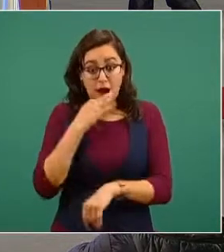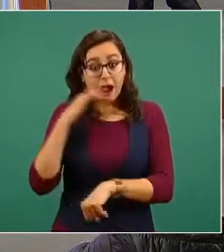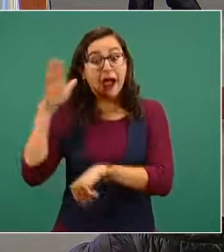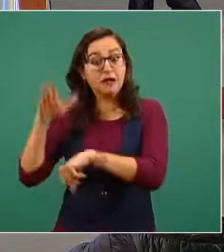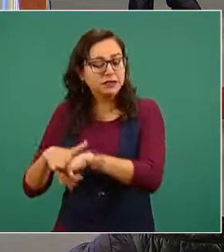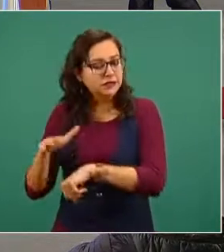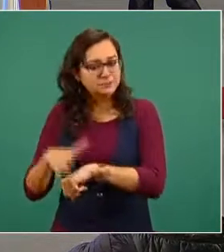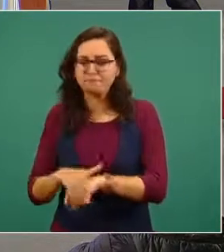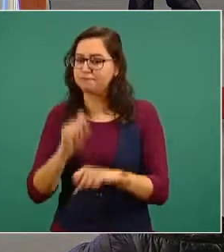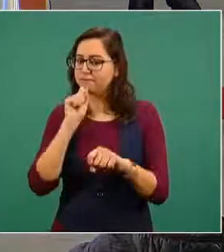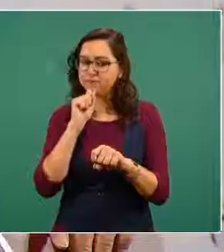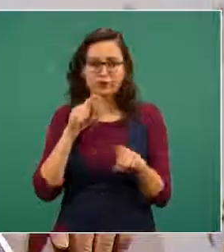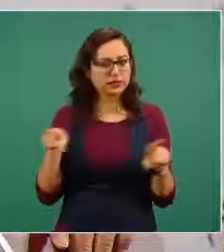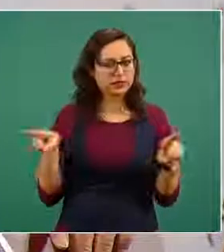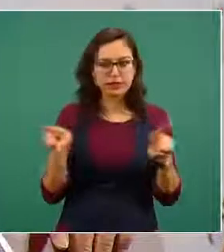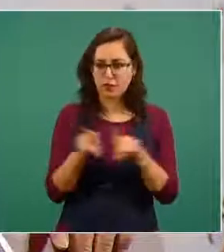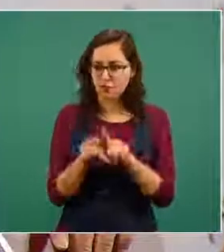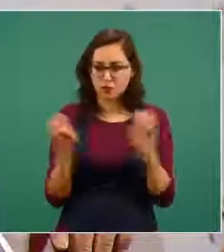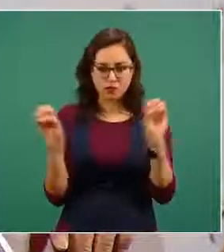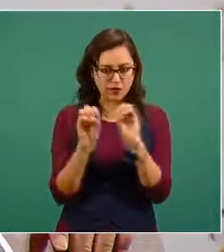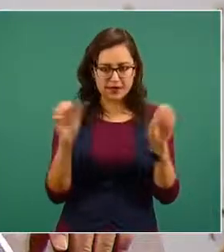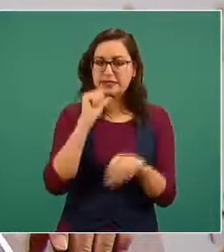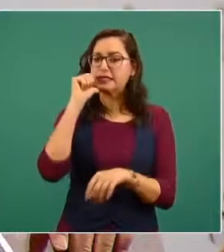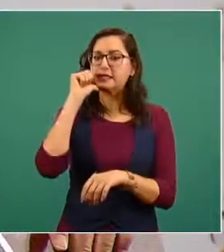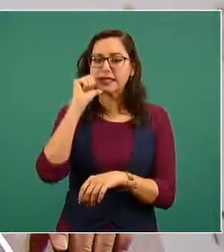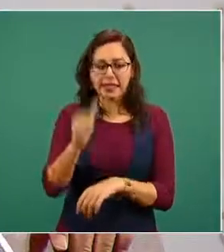autoridades mexicanas sobre el caso.